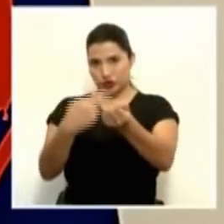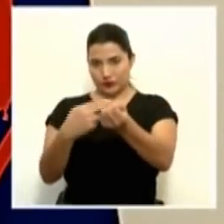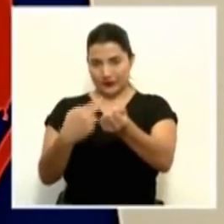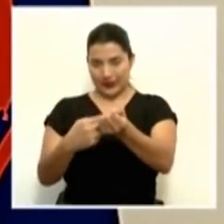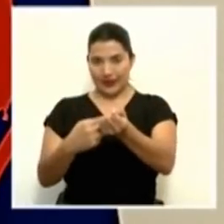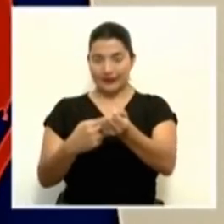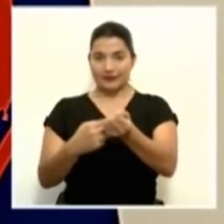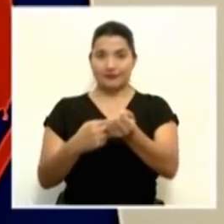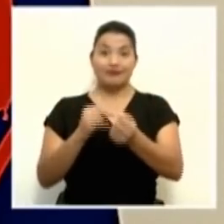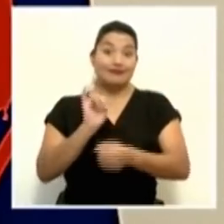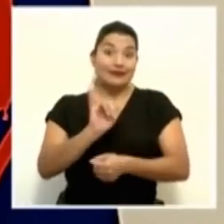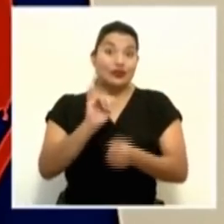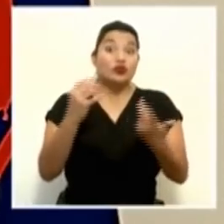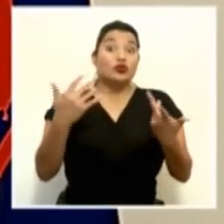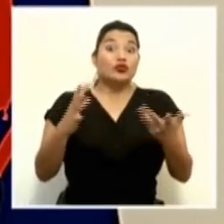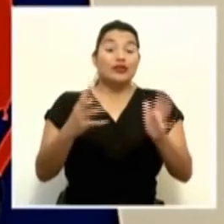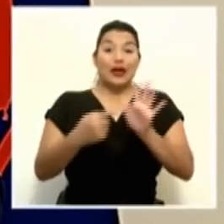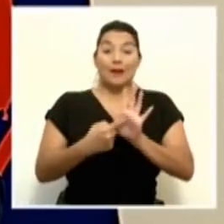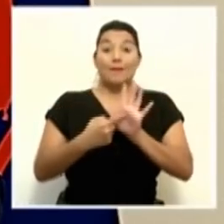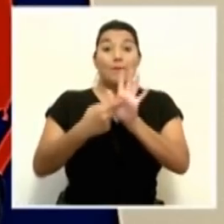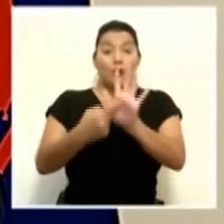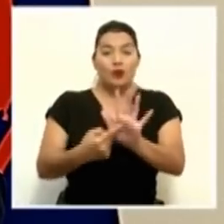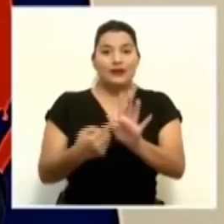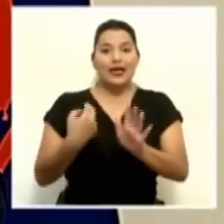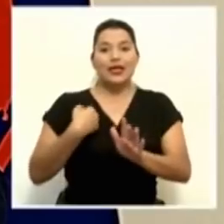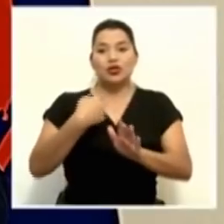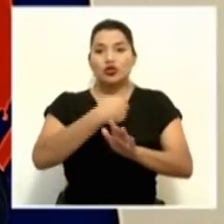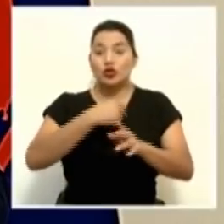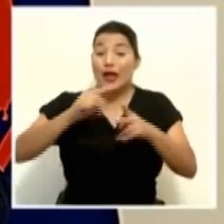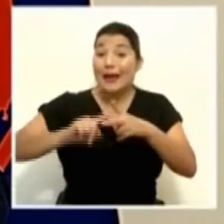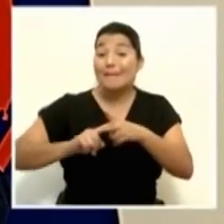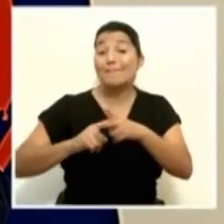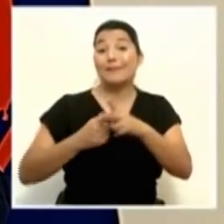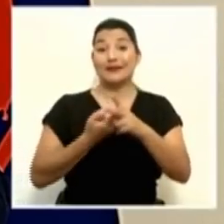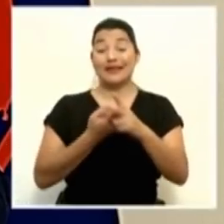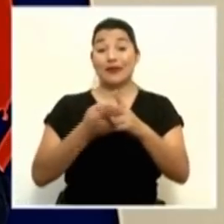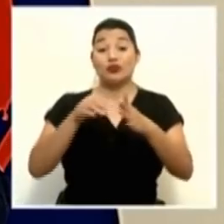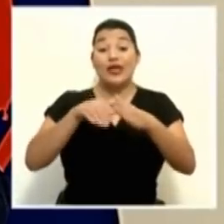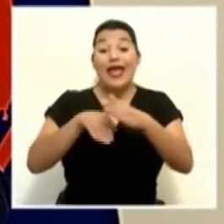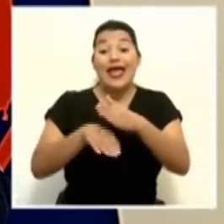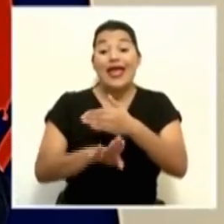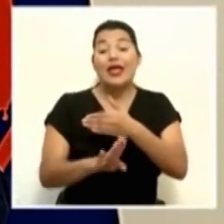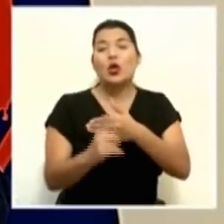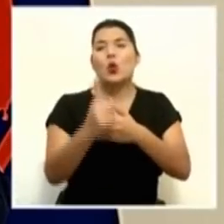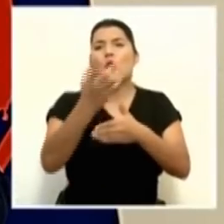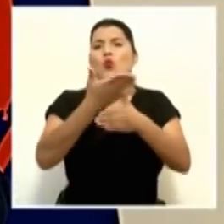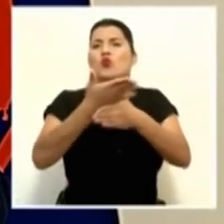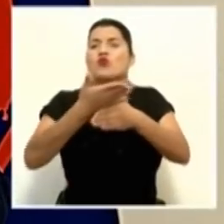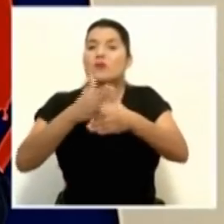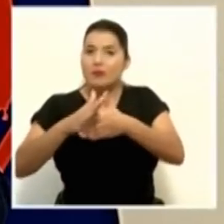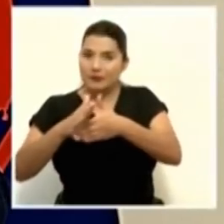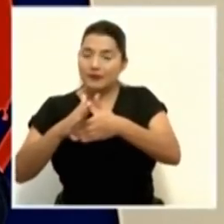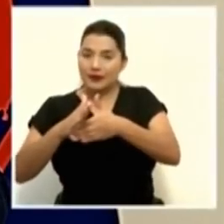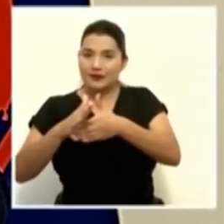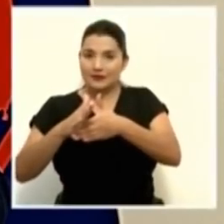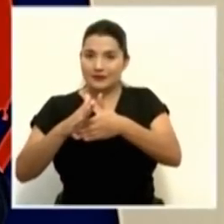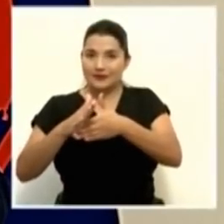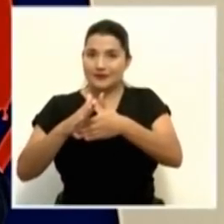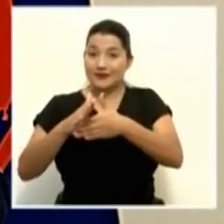ya demuestra que entramos a una fase donde, de hecho, hay más